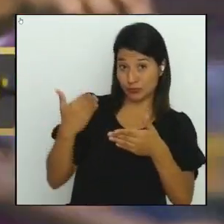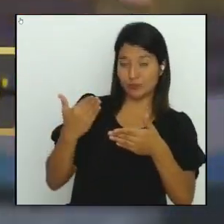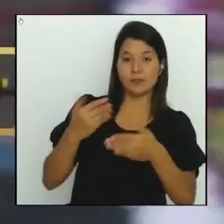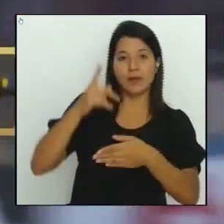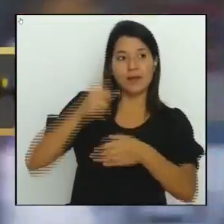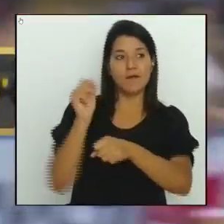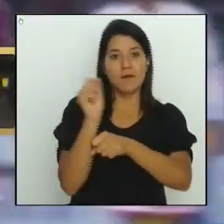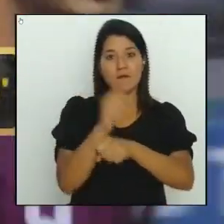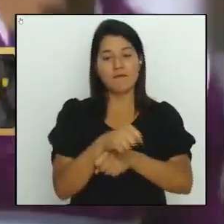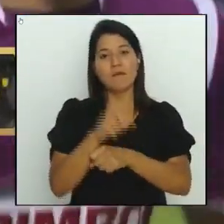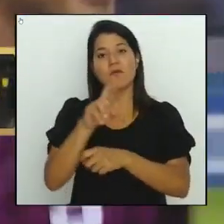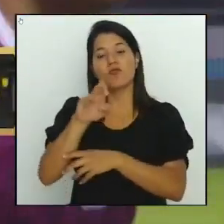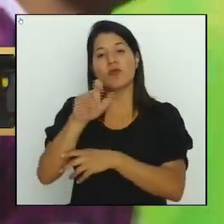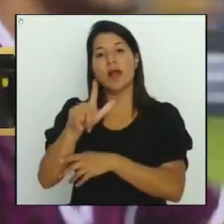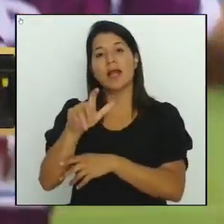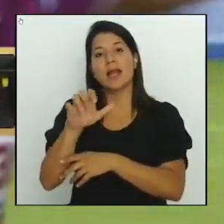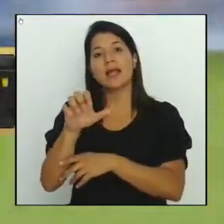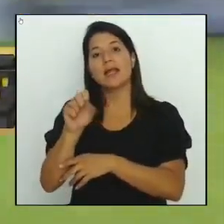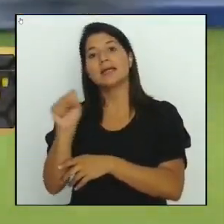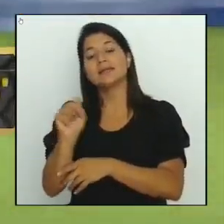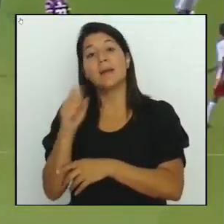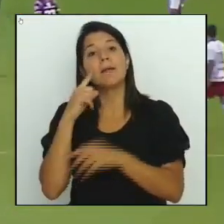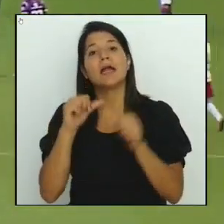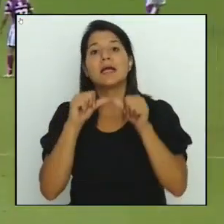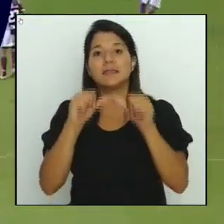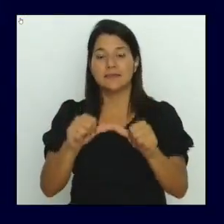Estelí para seguir con vida en la CONCACAF.